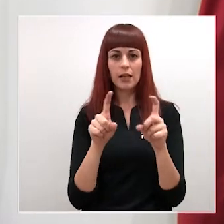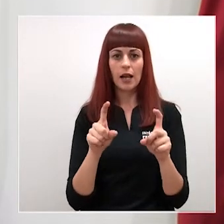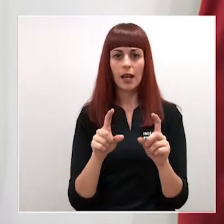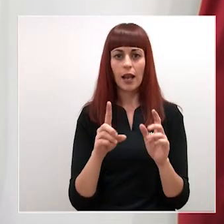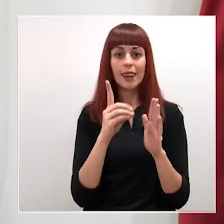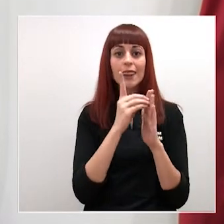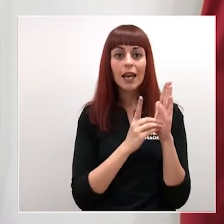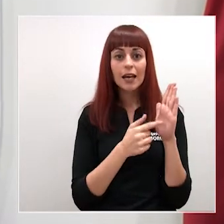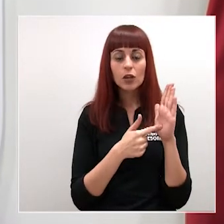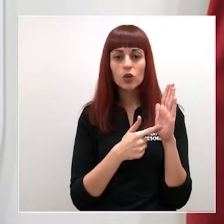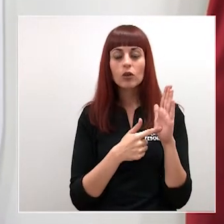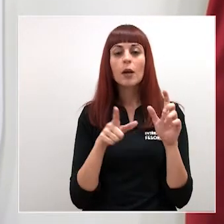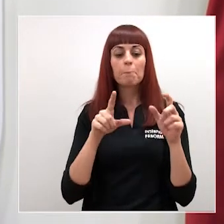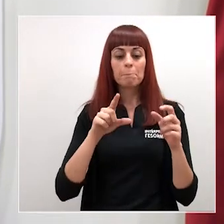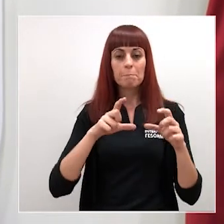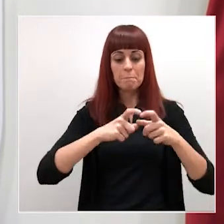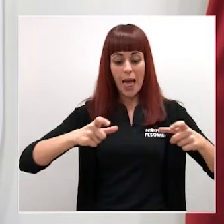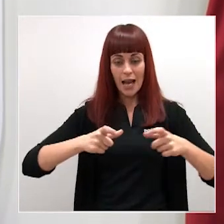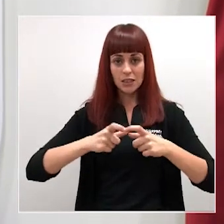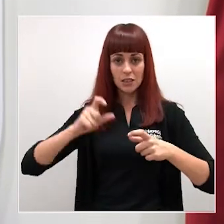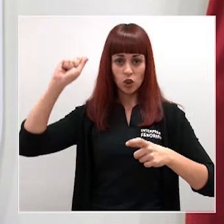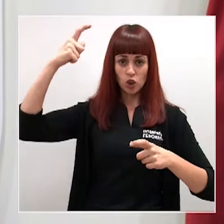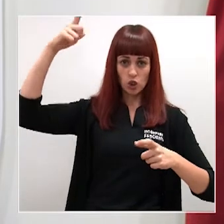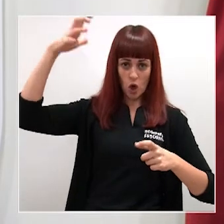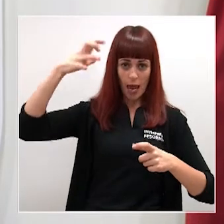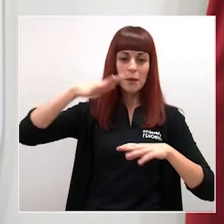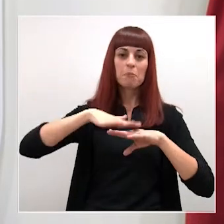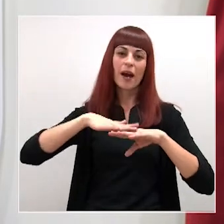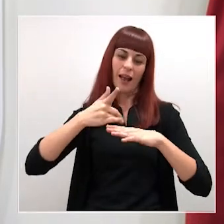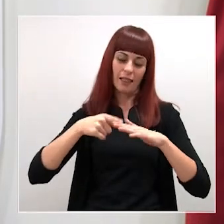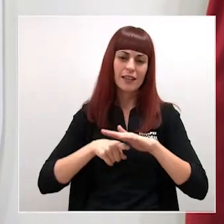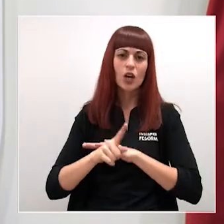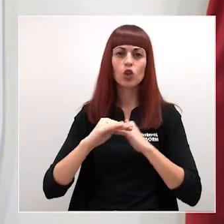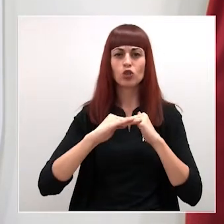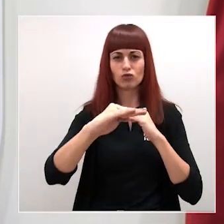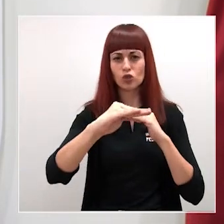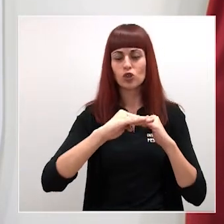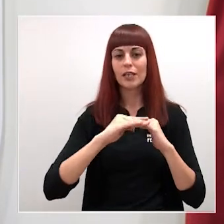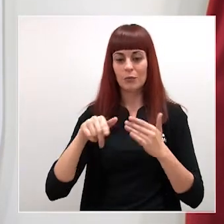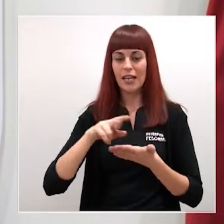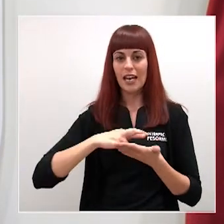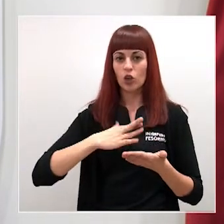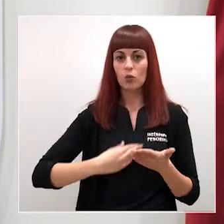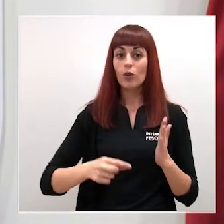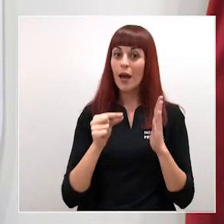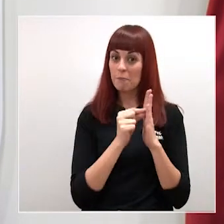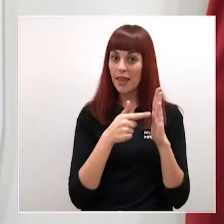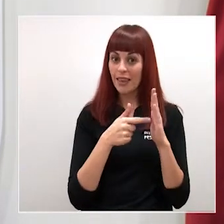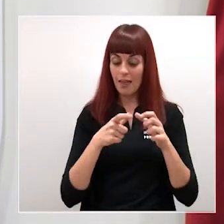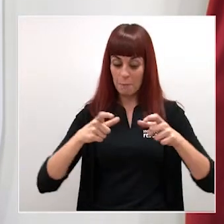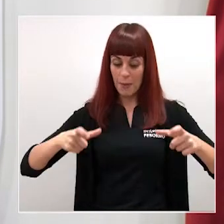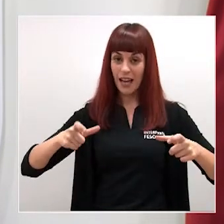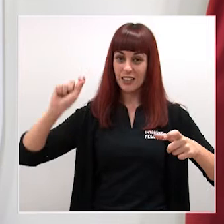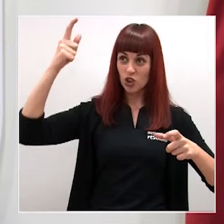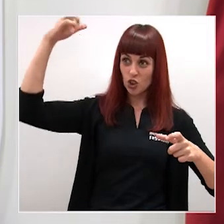la instalación de placas solares en una apuesta por el desarrollo sostenible de la región de Murcia. Esta medida contribuirá a la atracción